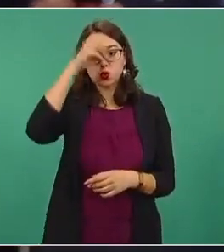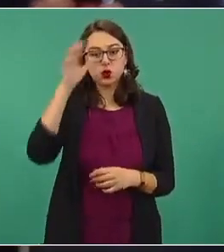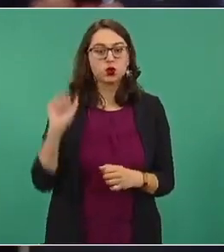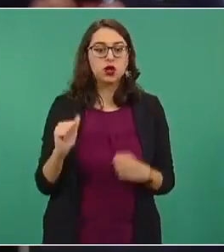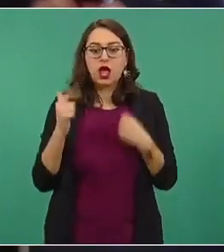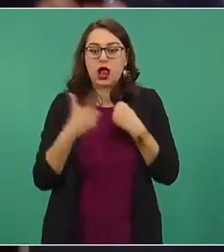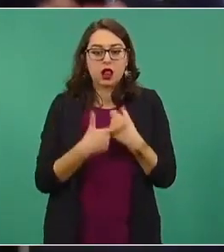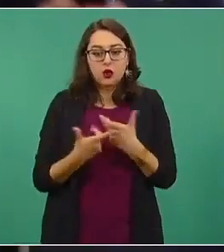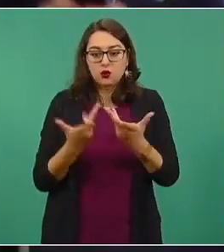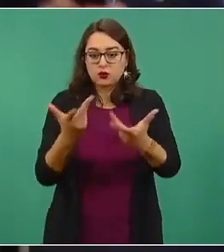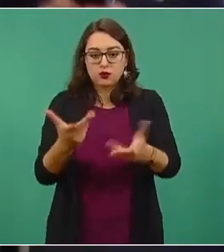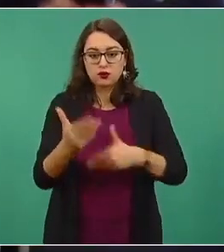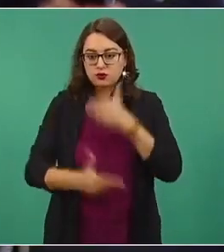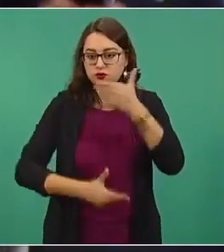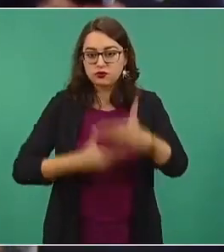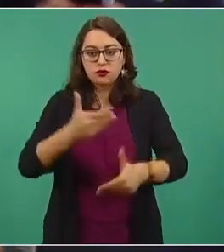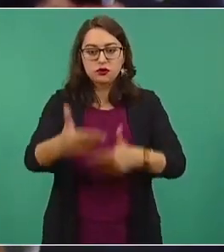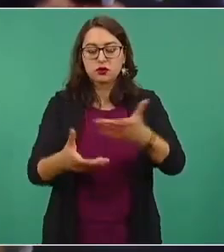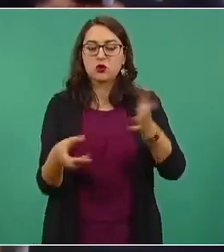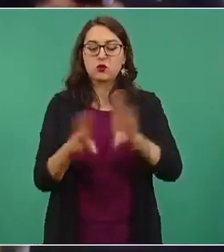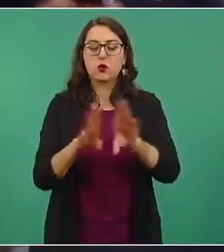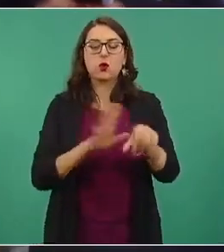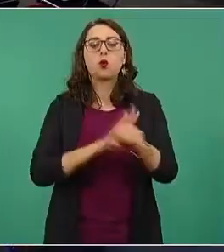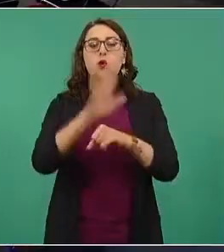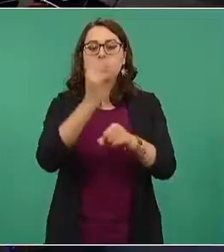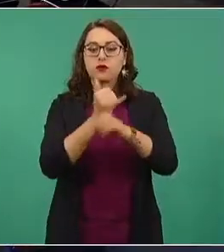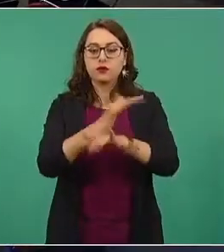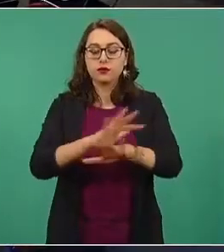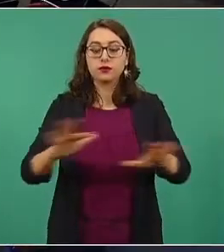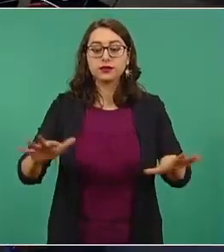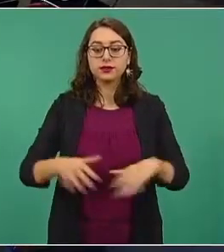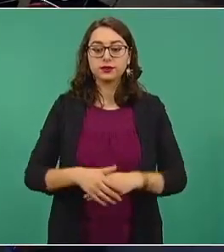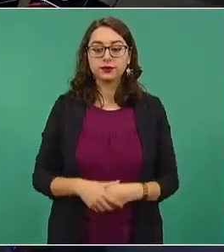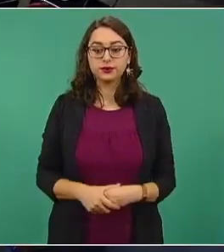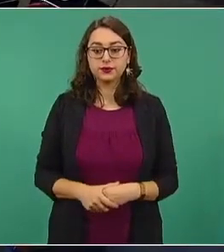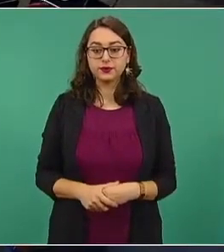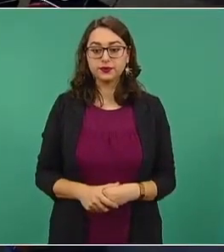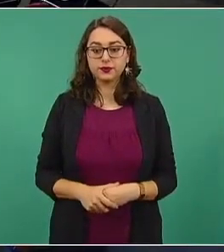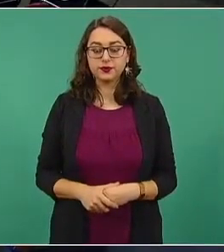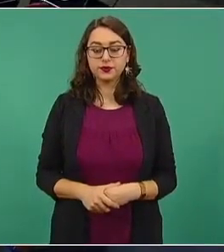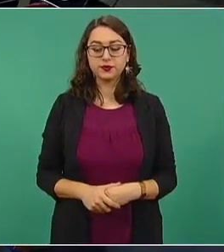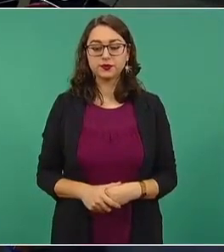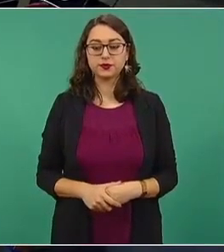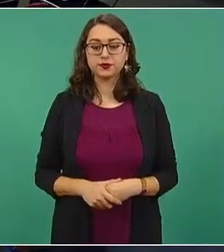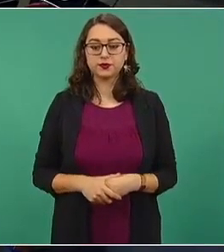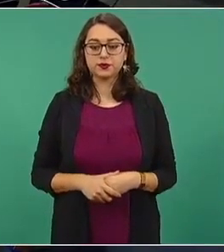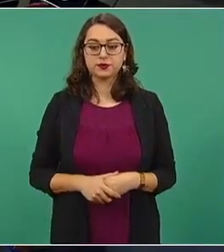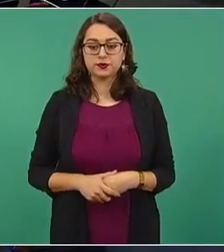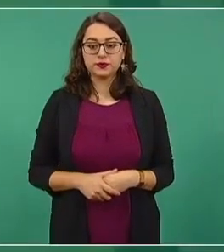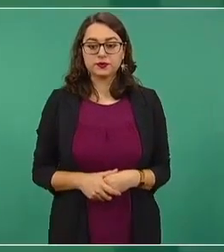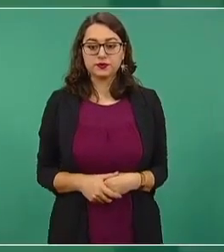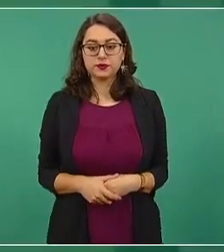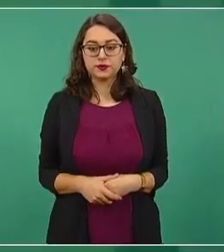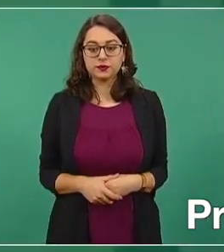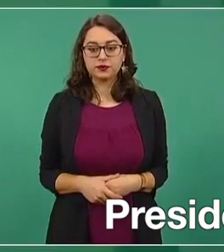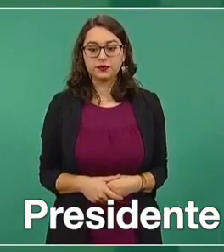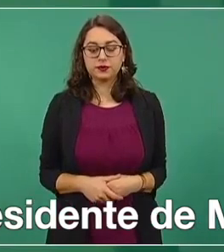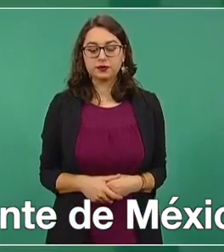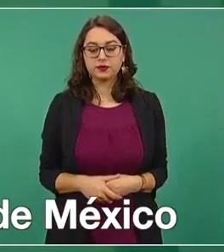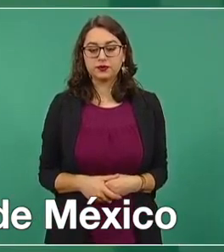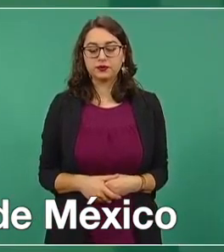avanzado esta investigación o qué información tiene al respecto. Pues ya este caso se